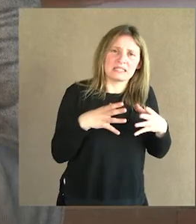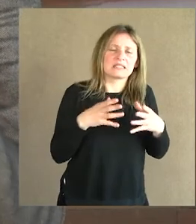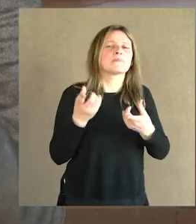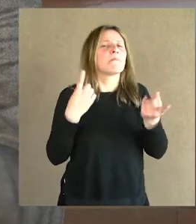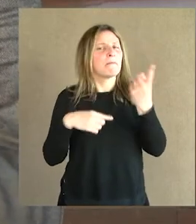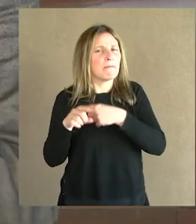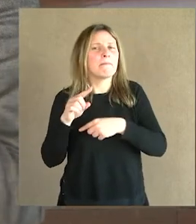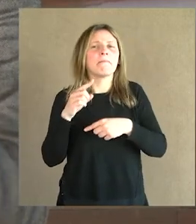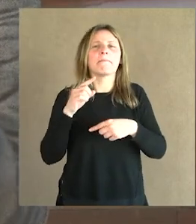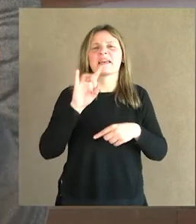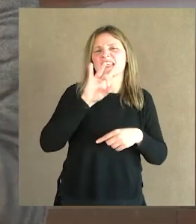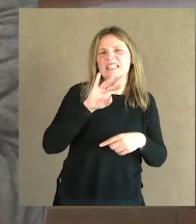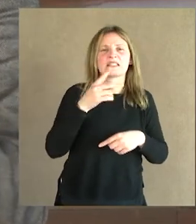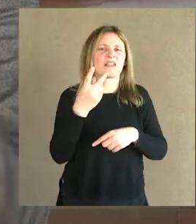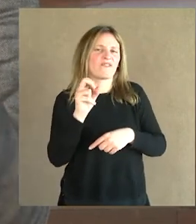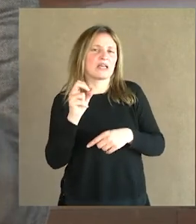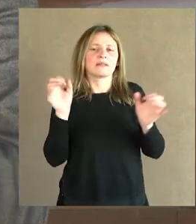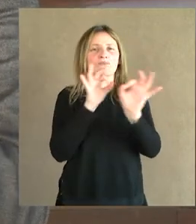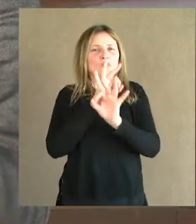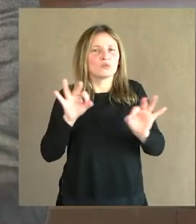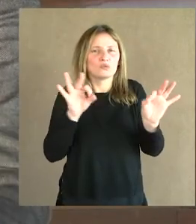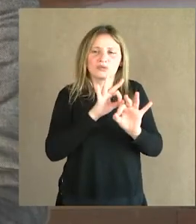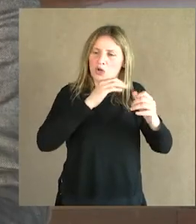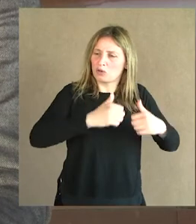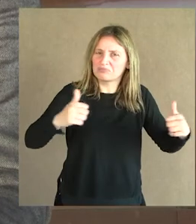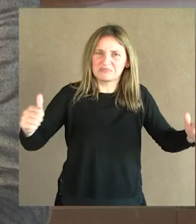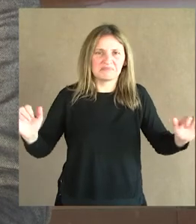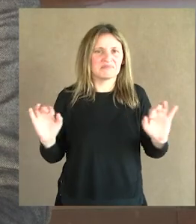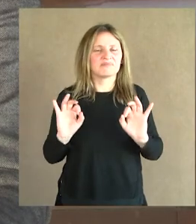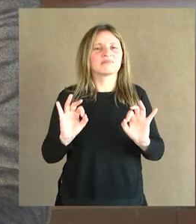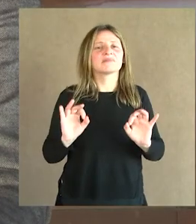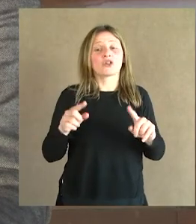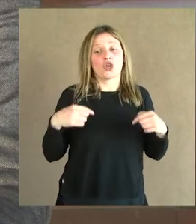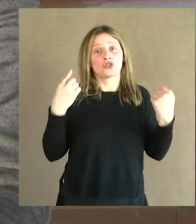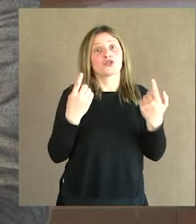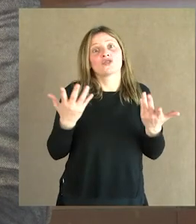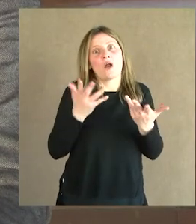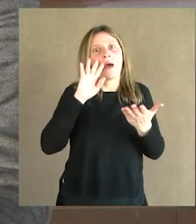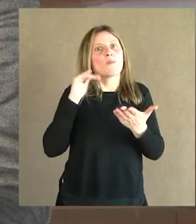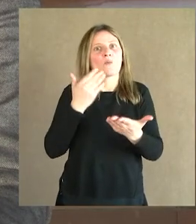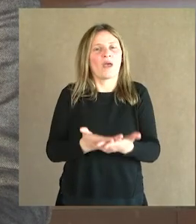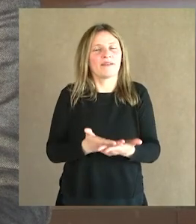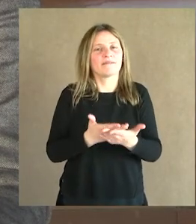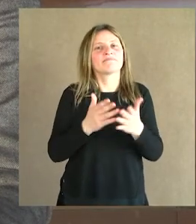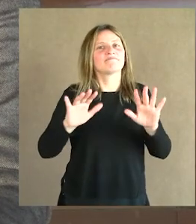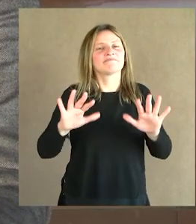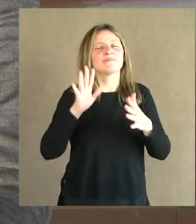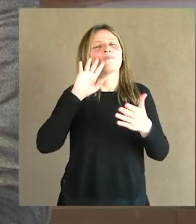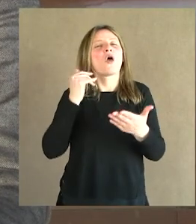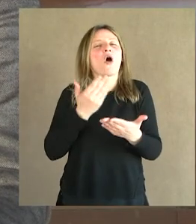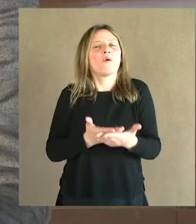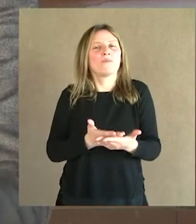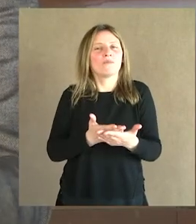15, 20 músicos en escena también, etc. Y lo que estamos proponiendo acá es una puesta